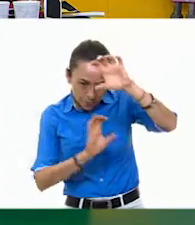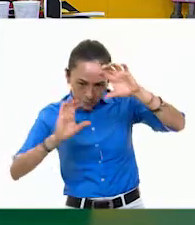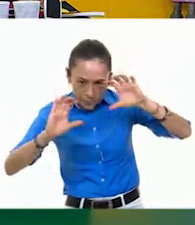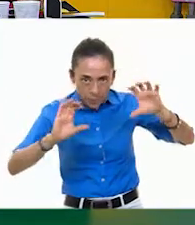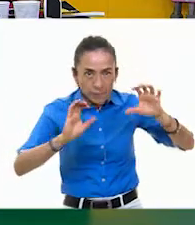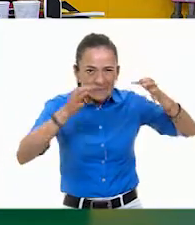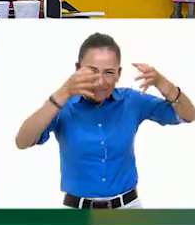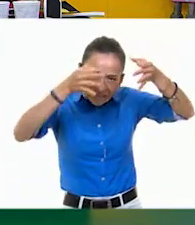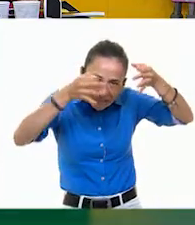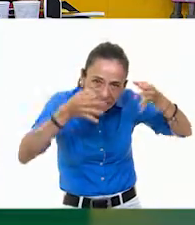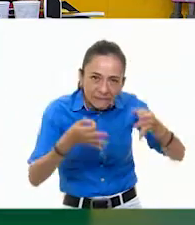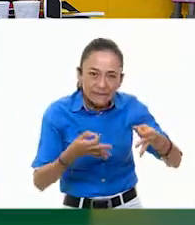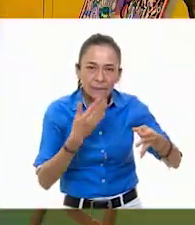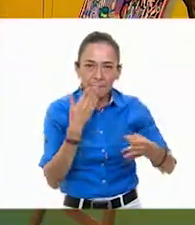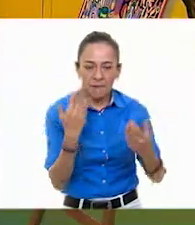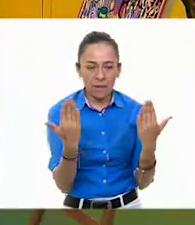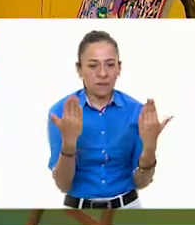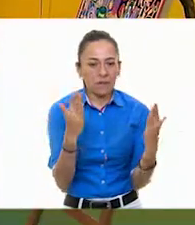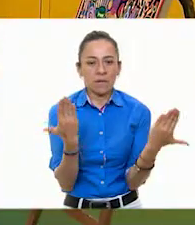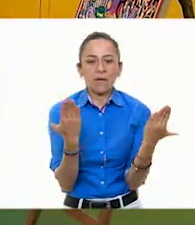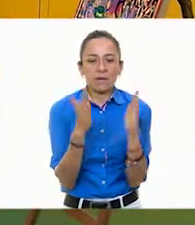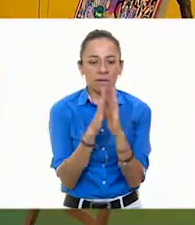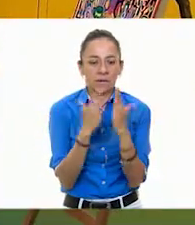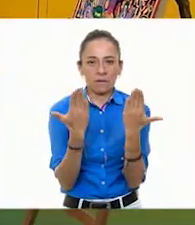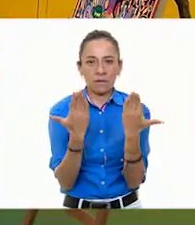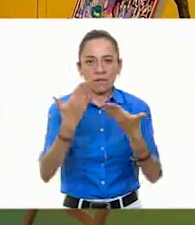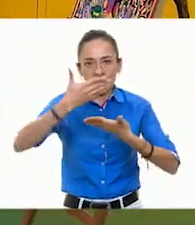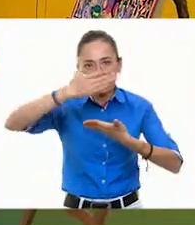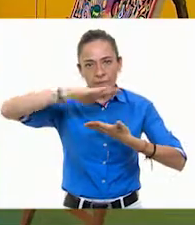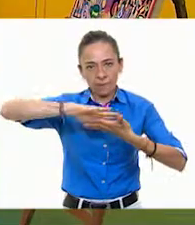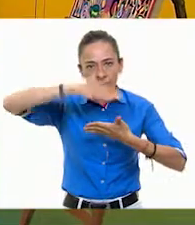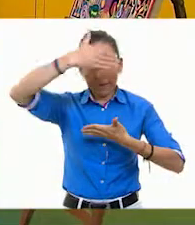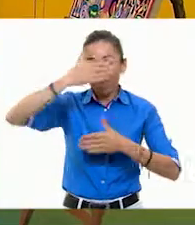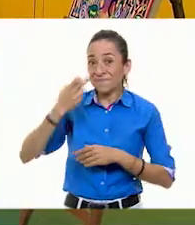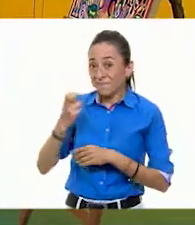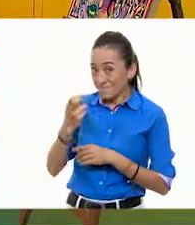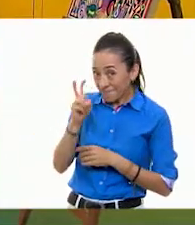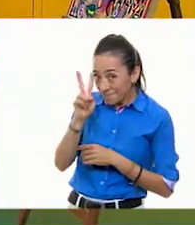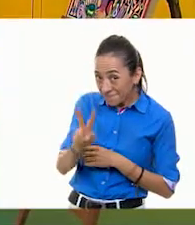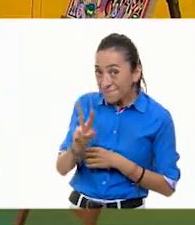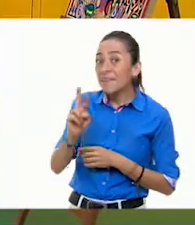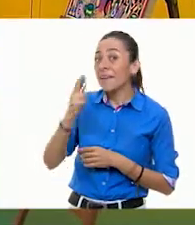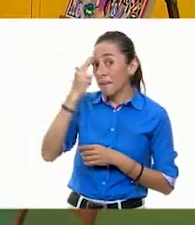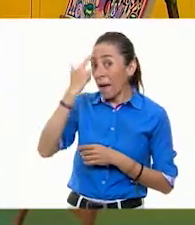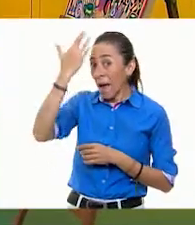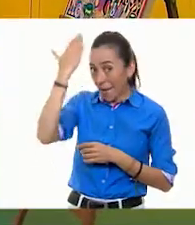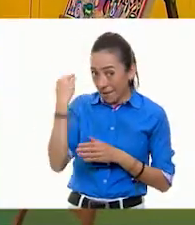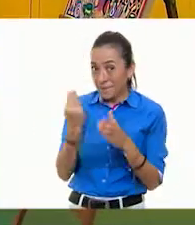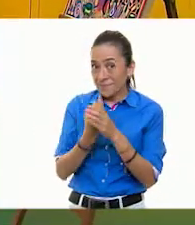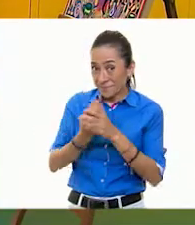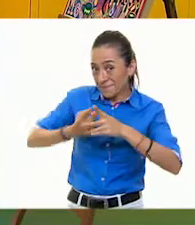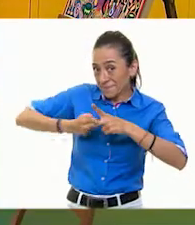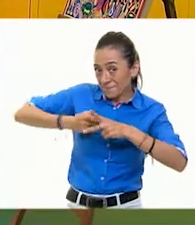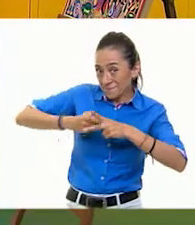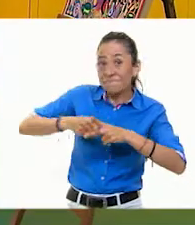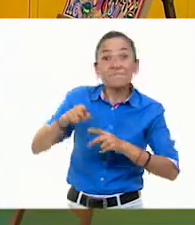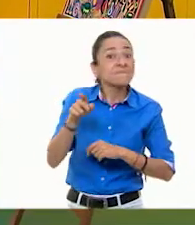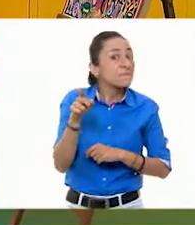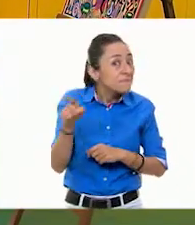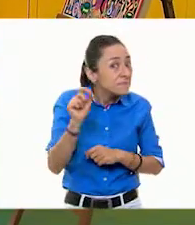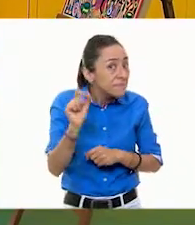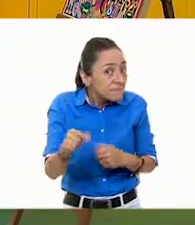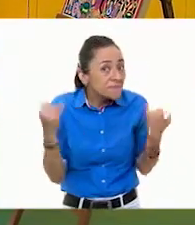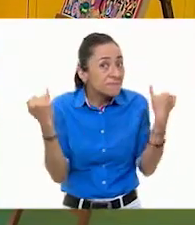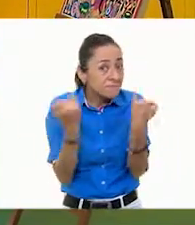matemáticas hemos visto igualmente en la clase anterior. Vieron ustedes al maestro Jesús, donde también